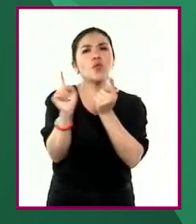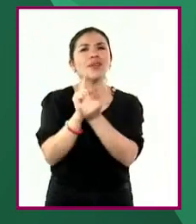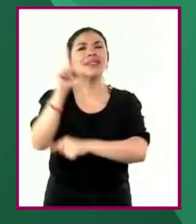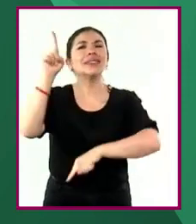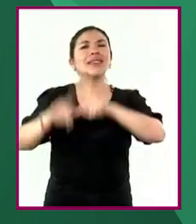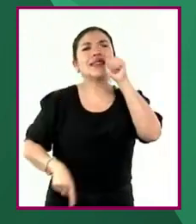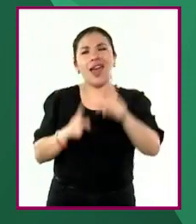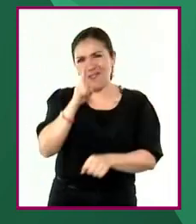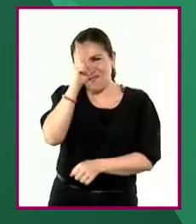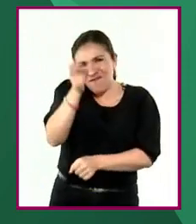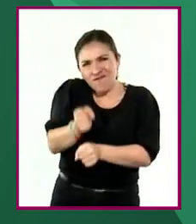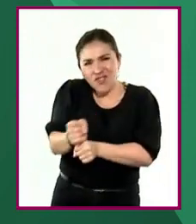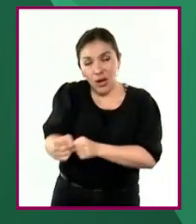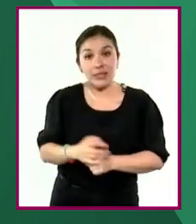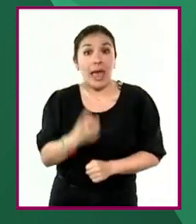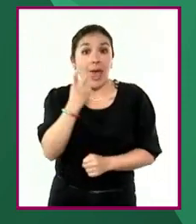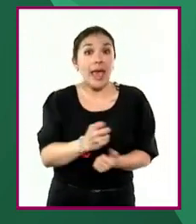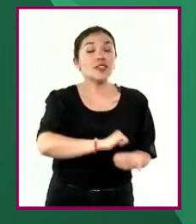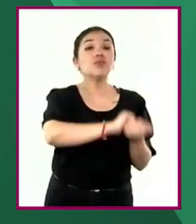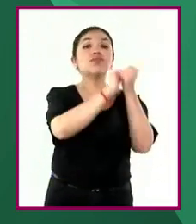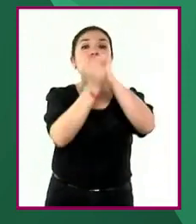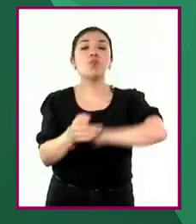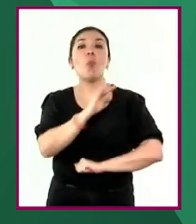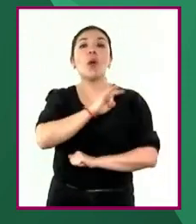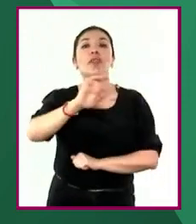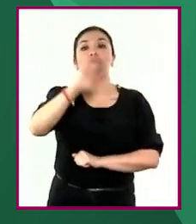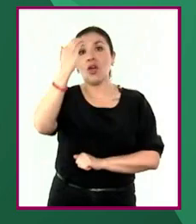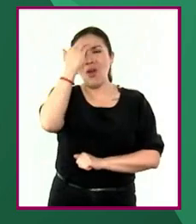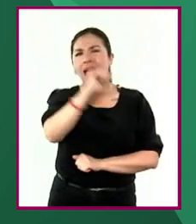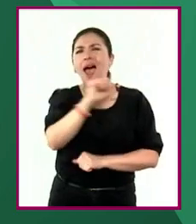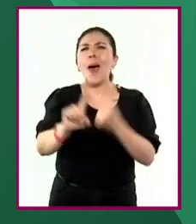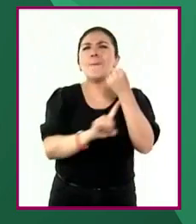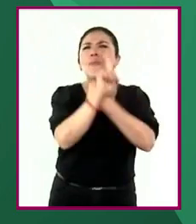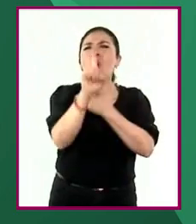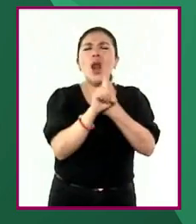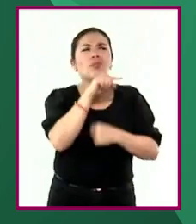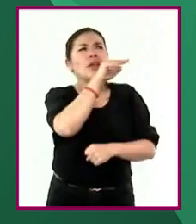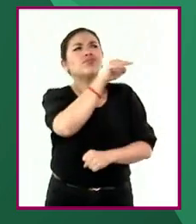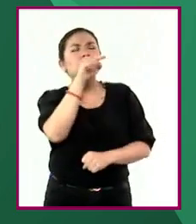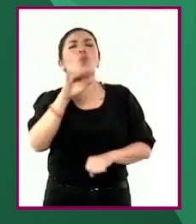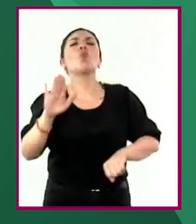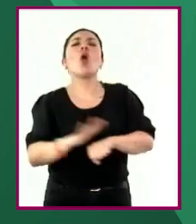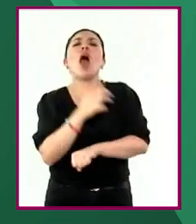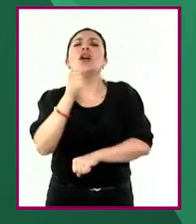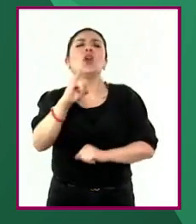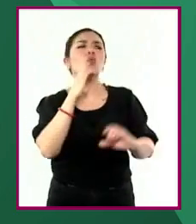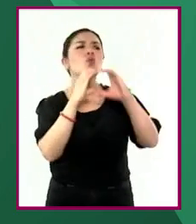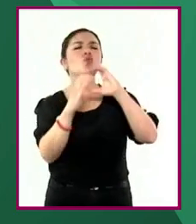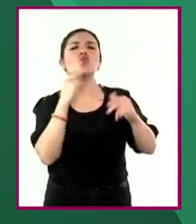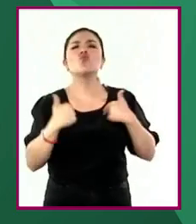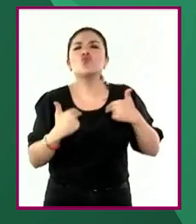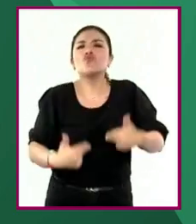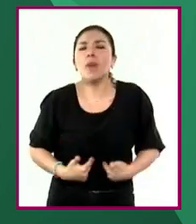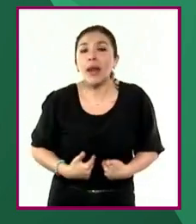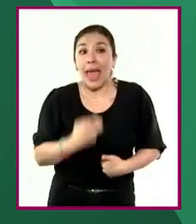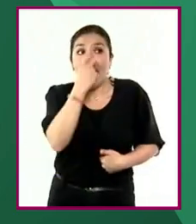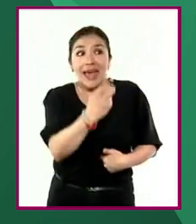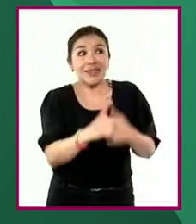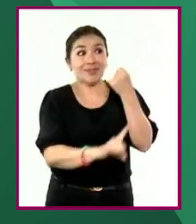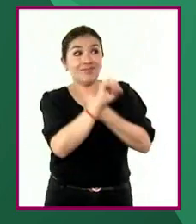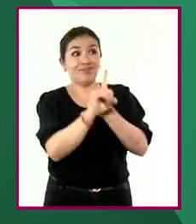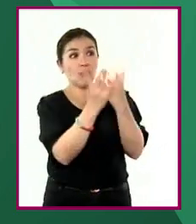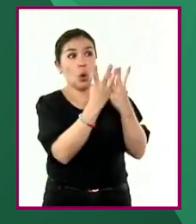libres de violencia, lo que conlleva reconocer que los conflictos son parte de las relaciones humanas y aprender a